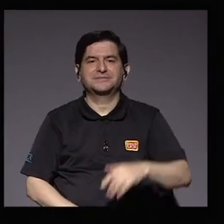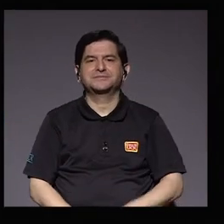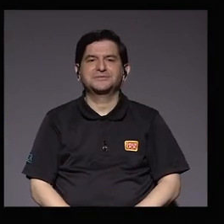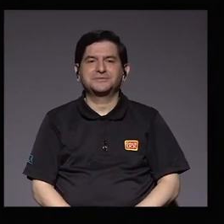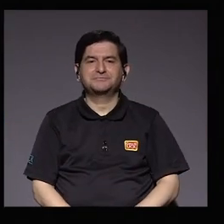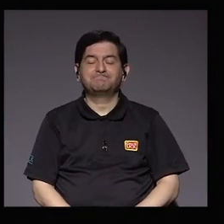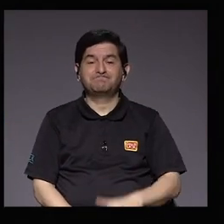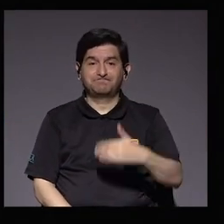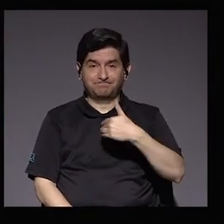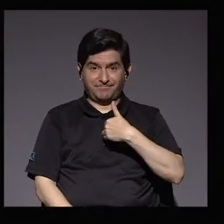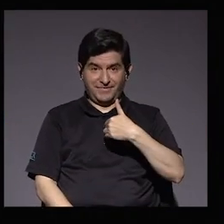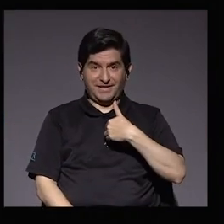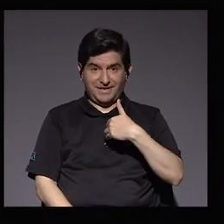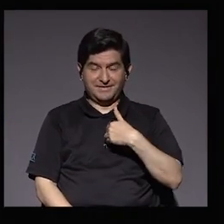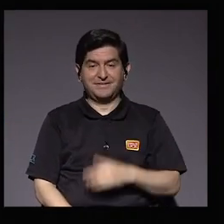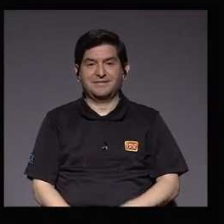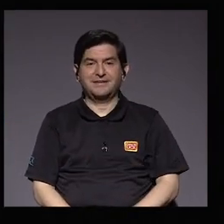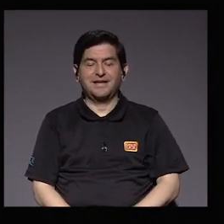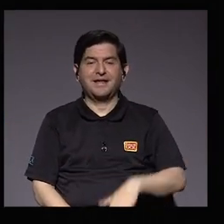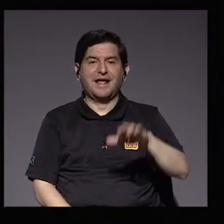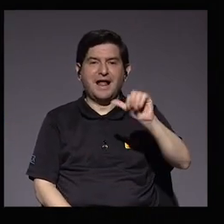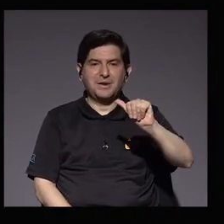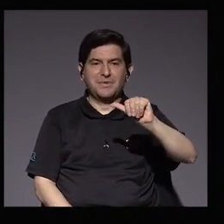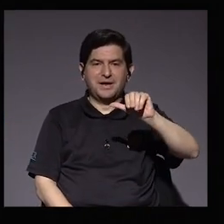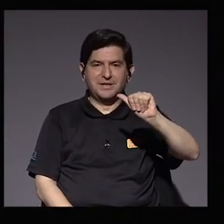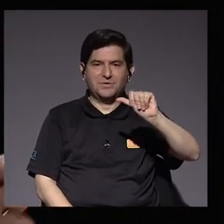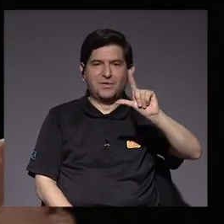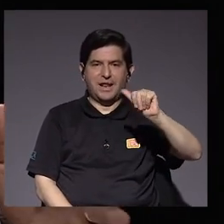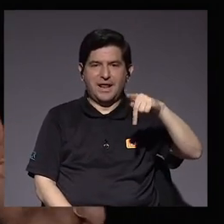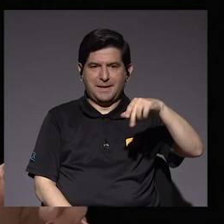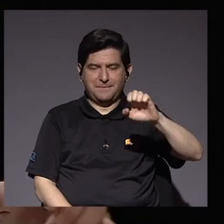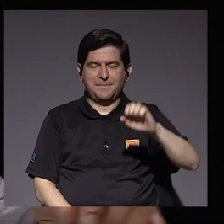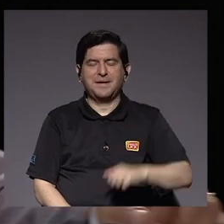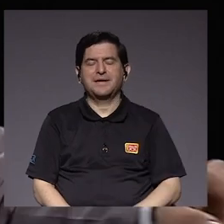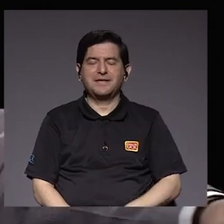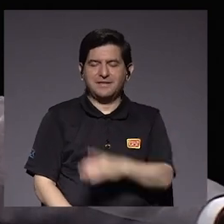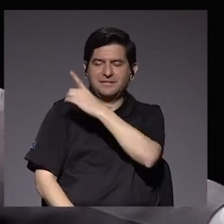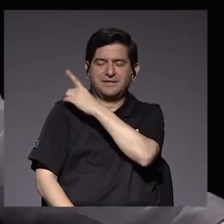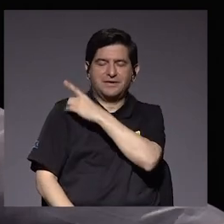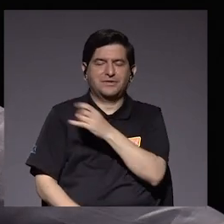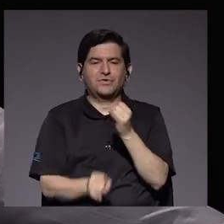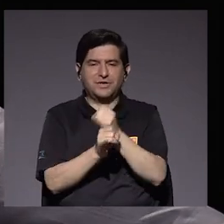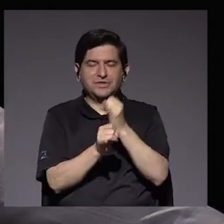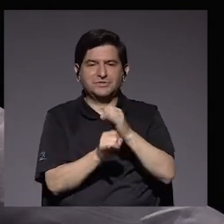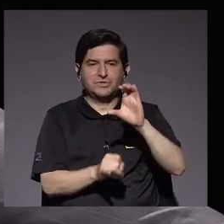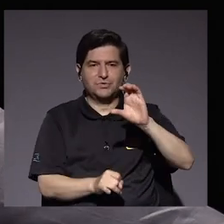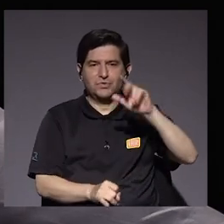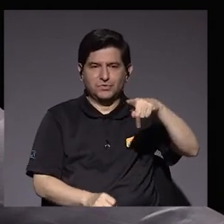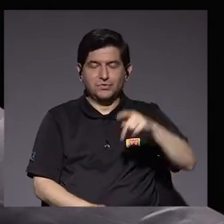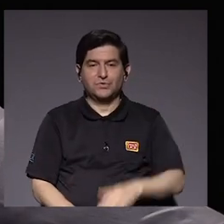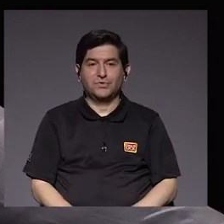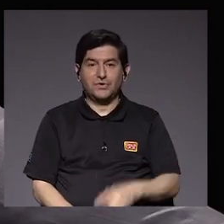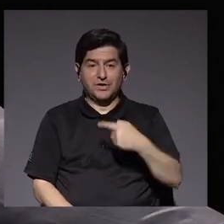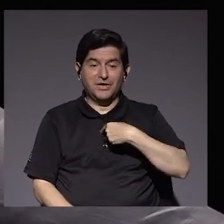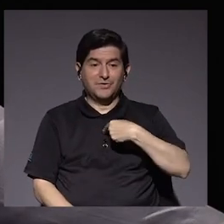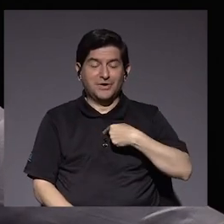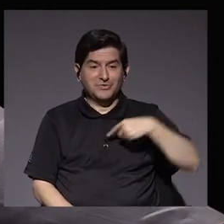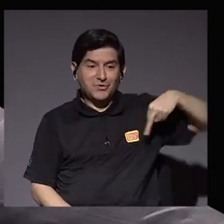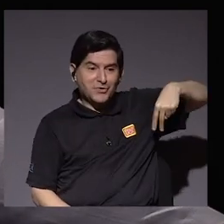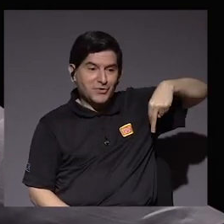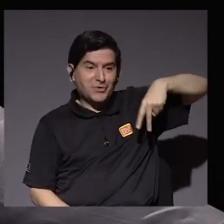Pues bueno, teníamos a don Alberto Alape, director del Instituto Clodomiro Picado, y que cada vez que camino